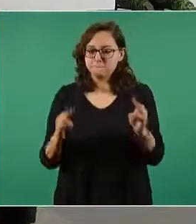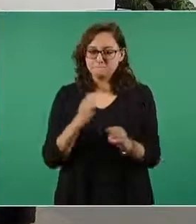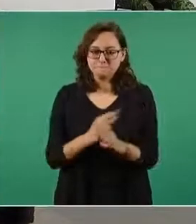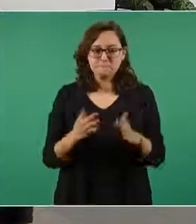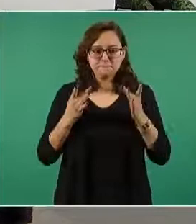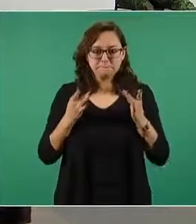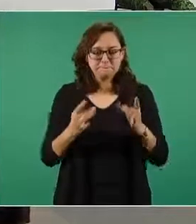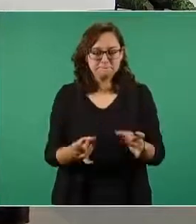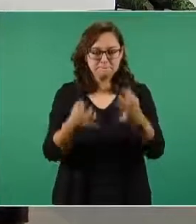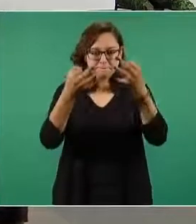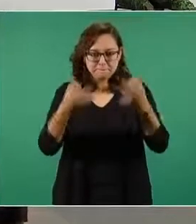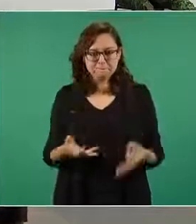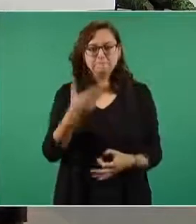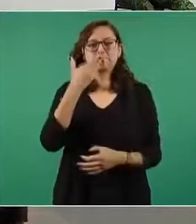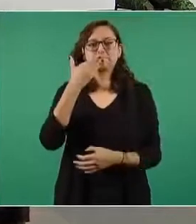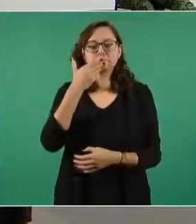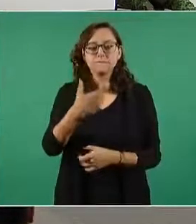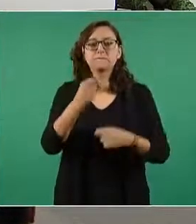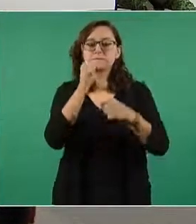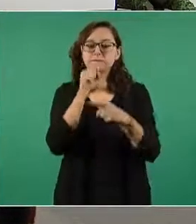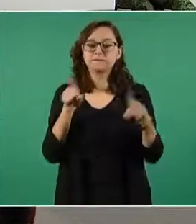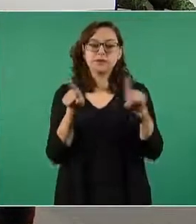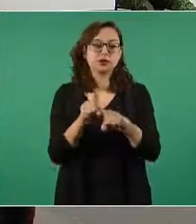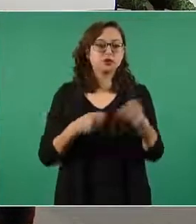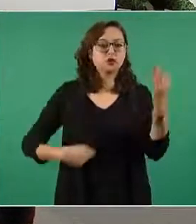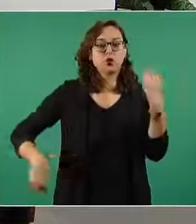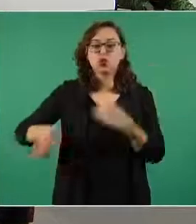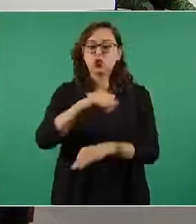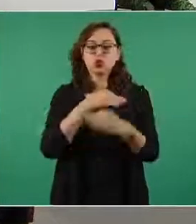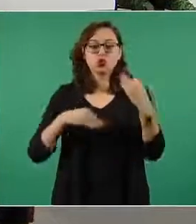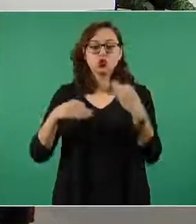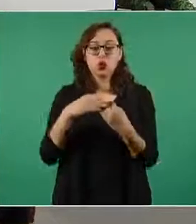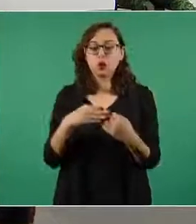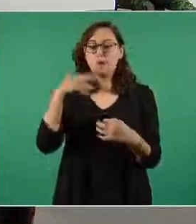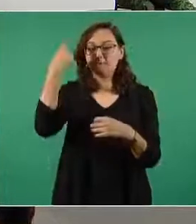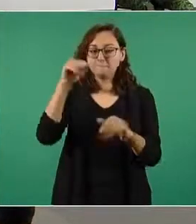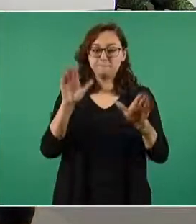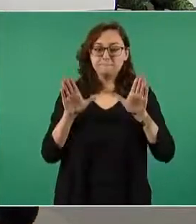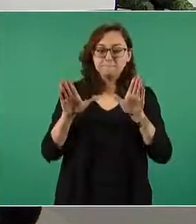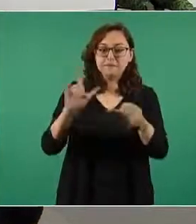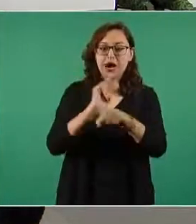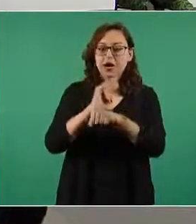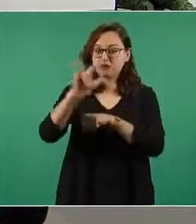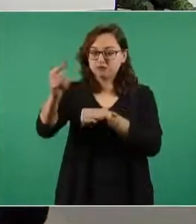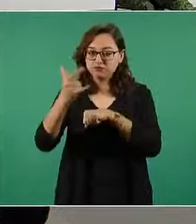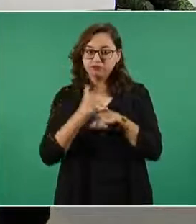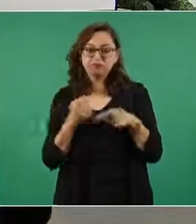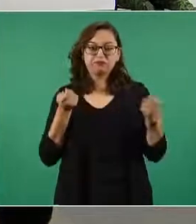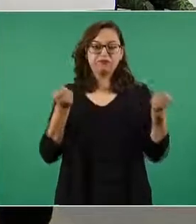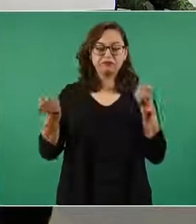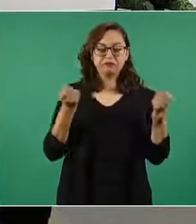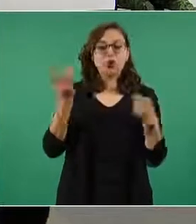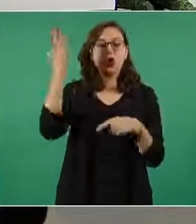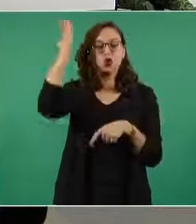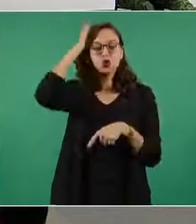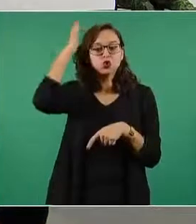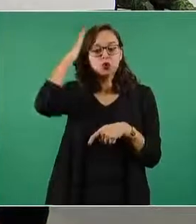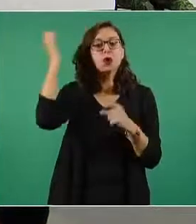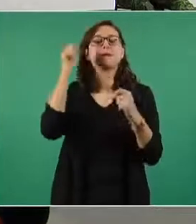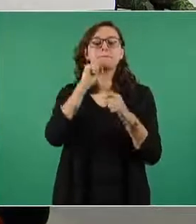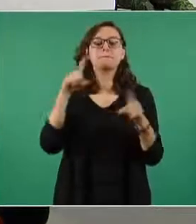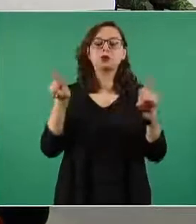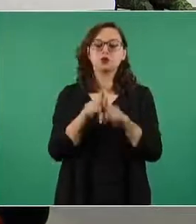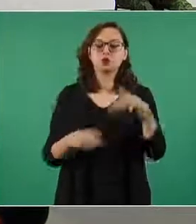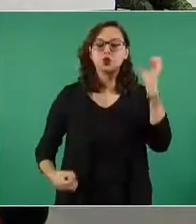primera calidad con un equipamiento completo en ayudas a la navegación sistemas equipos de torres de control y tecnologías de